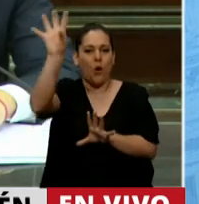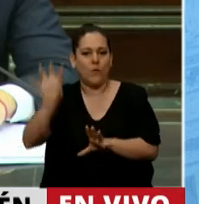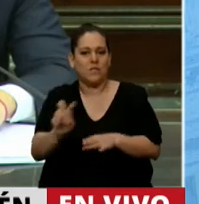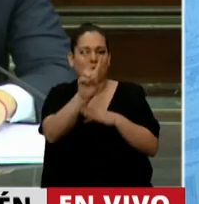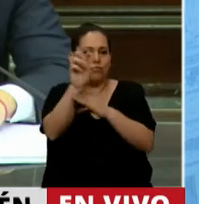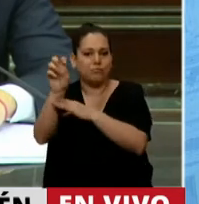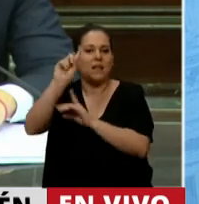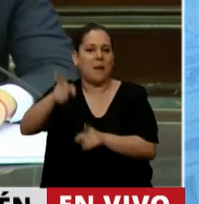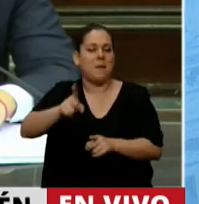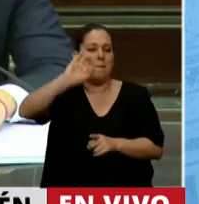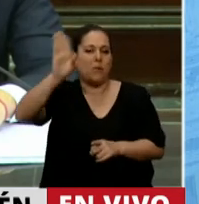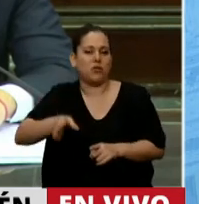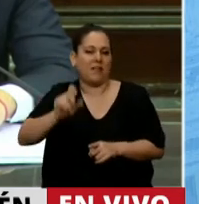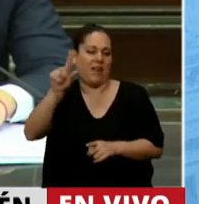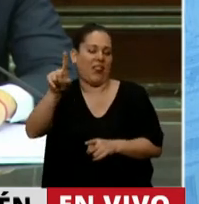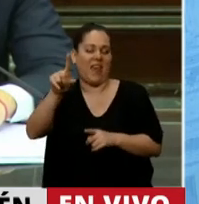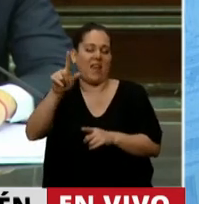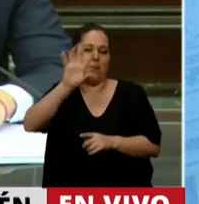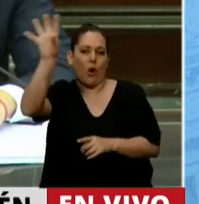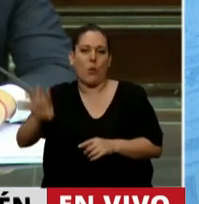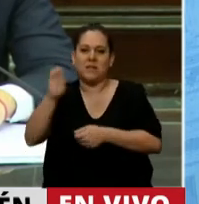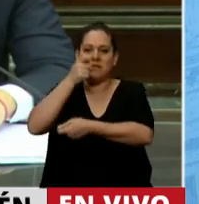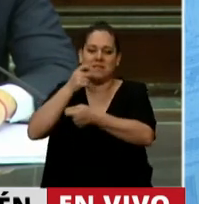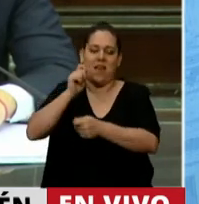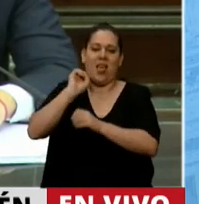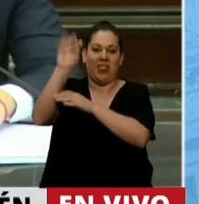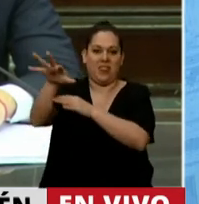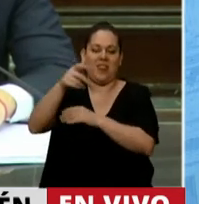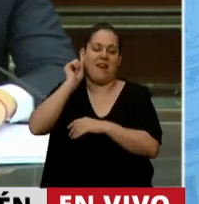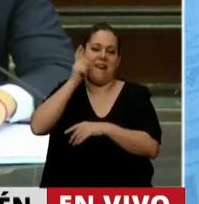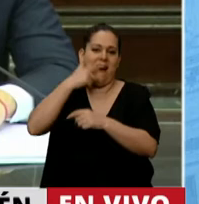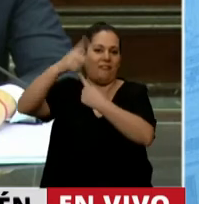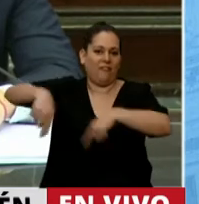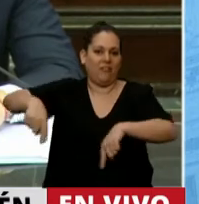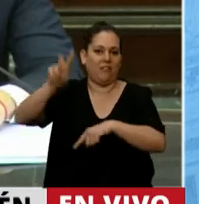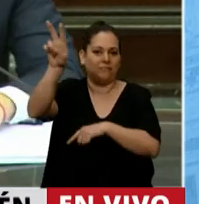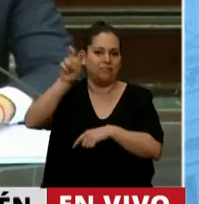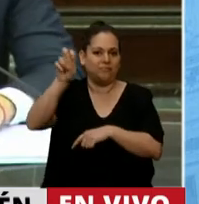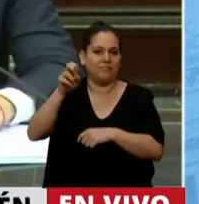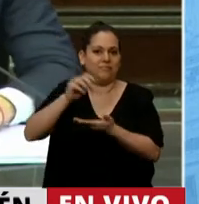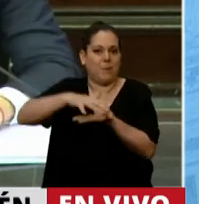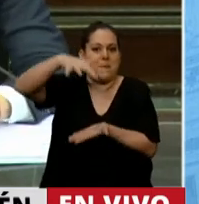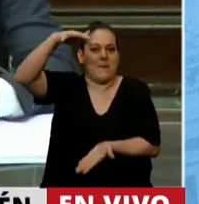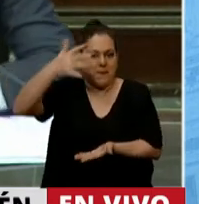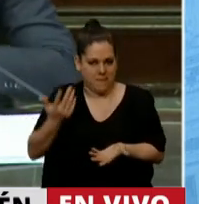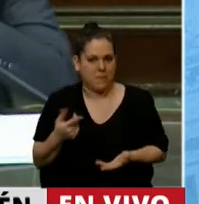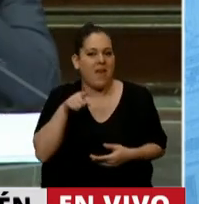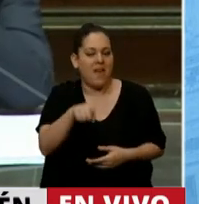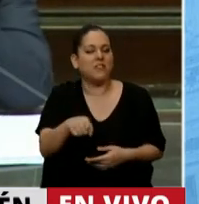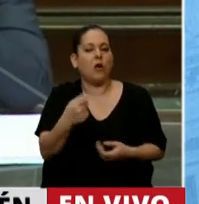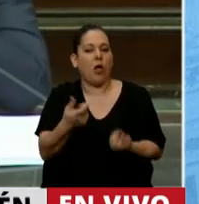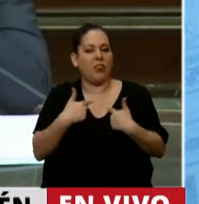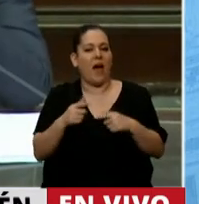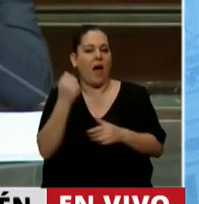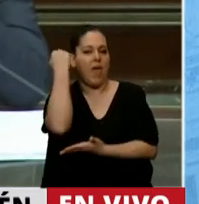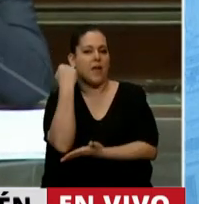municipales. Como puede ver, estaríamos generando así un circuito virtuoso para nuestra alicaída